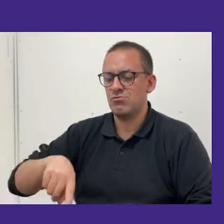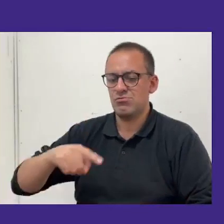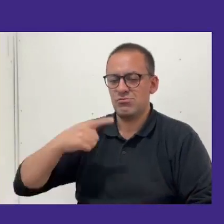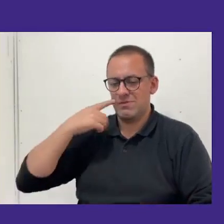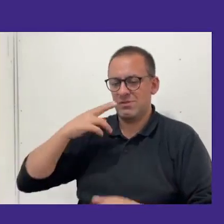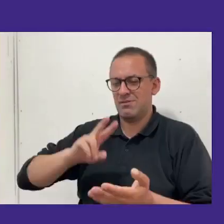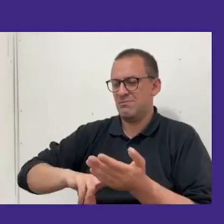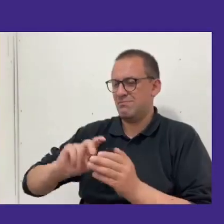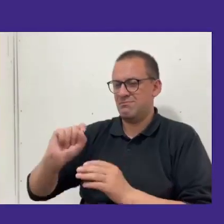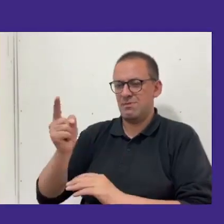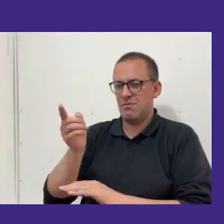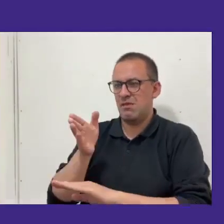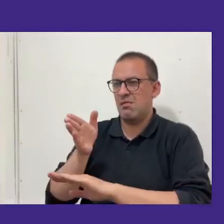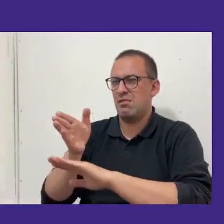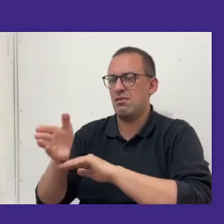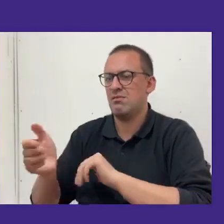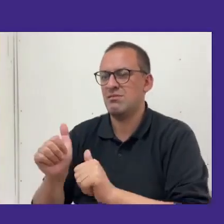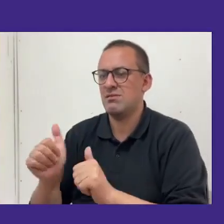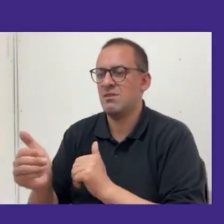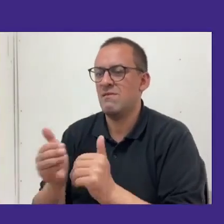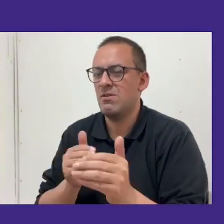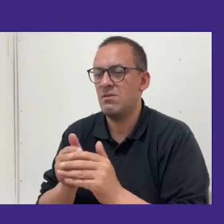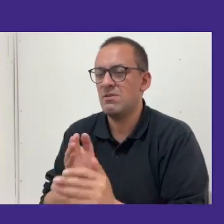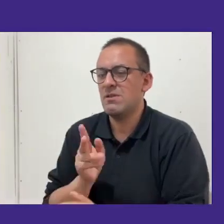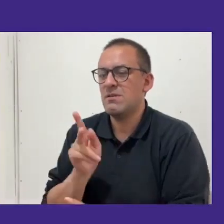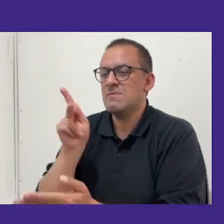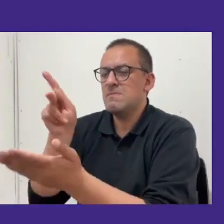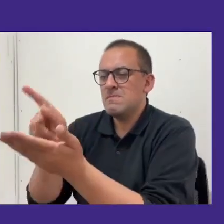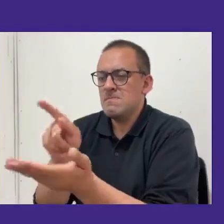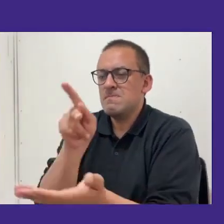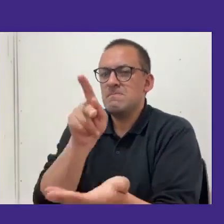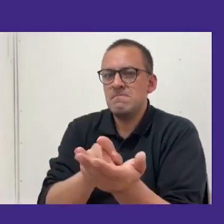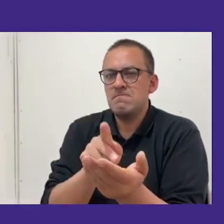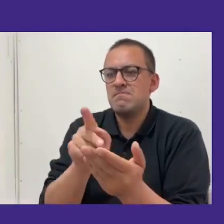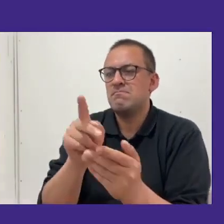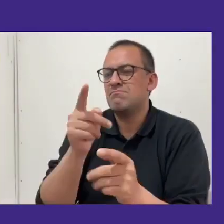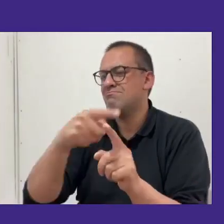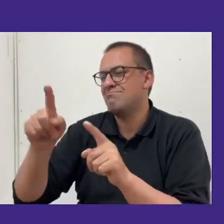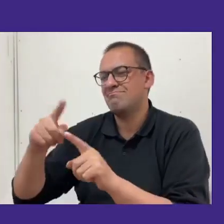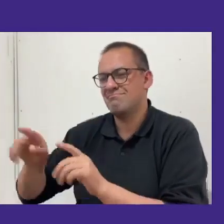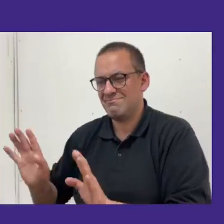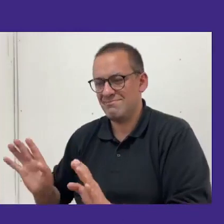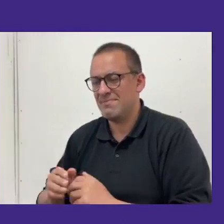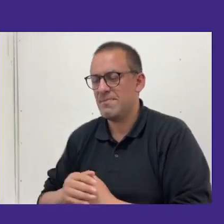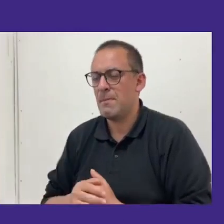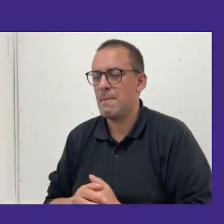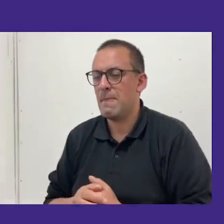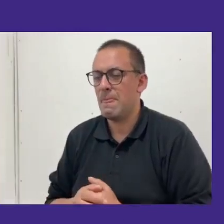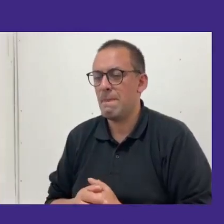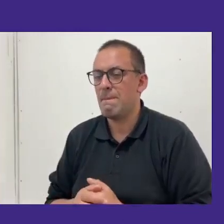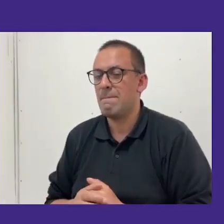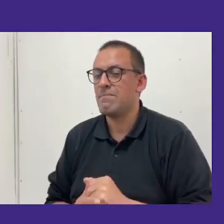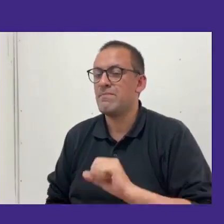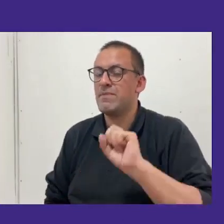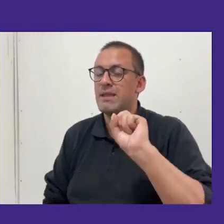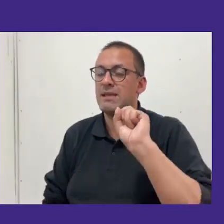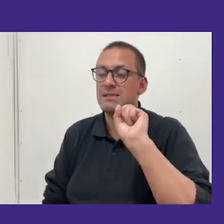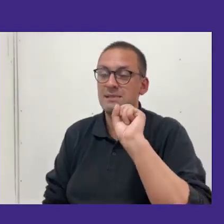momento fue un desafío conocer y llegar a las distintas partes del campus. Y el segundo